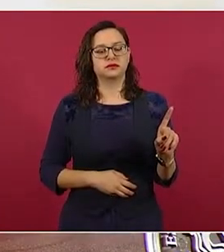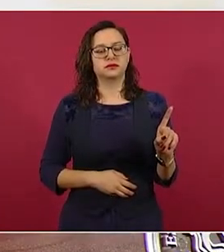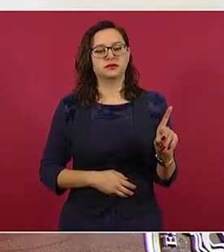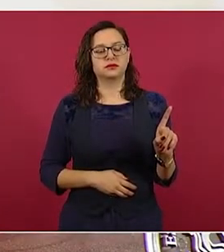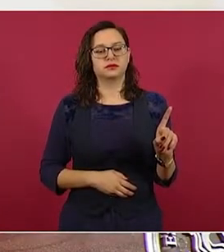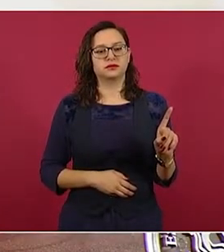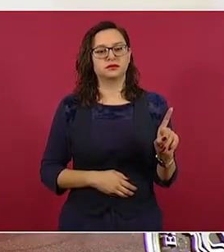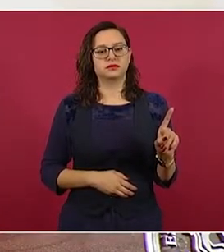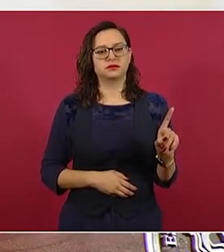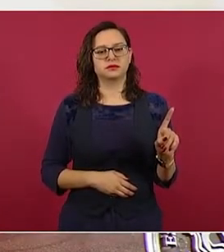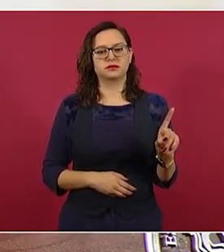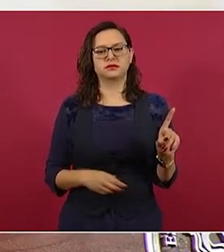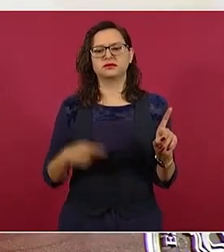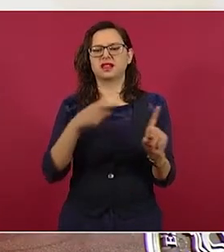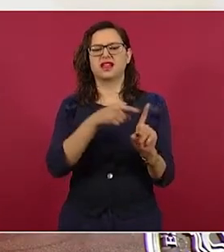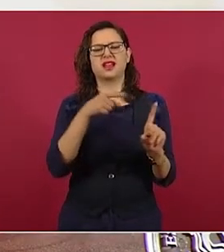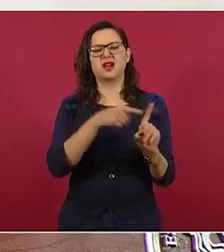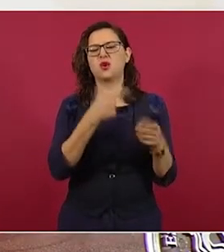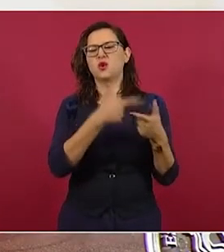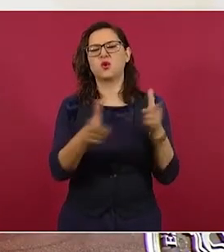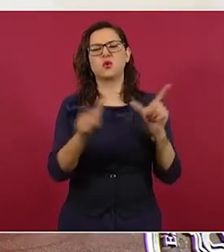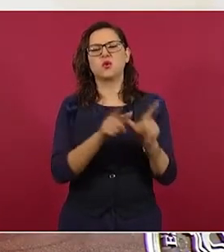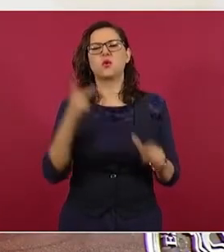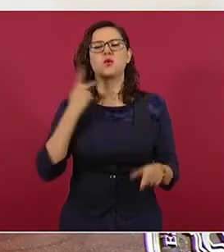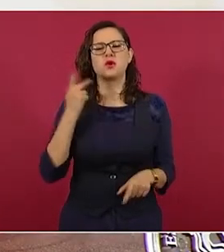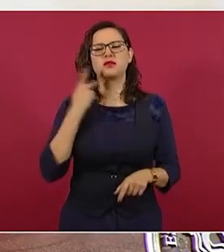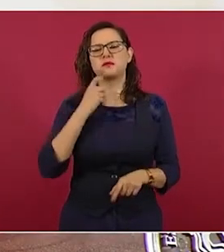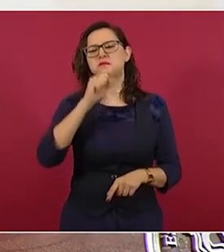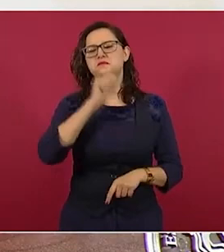es que siempre he votado por este partido